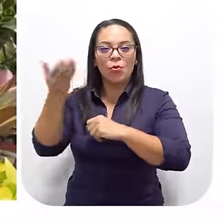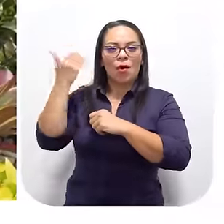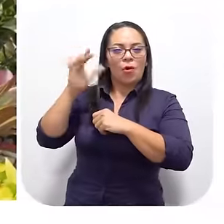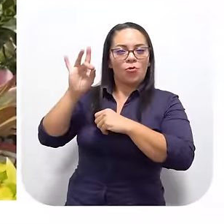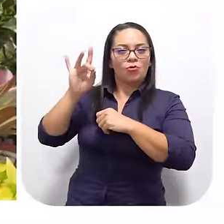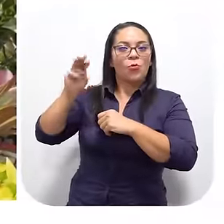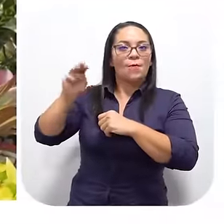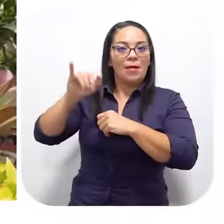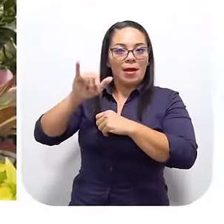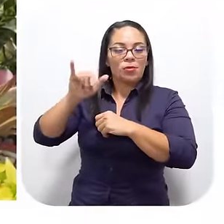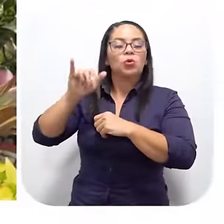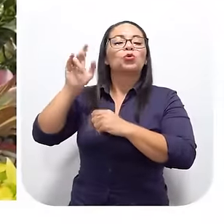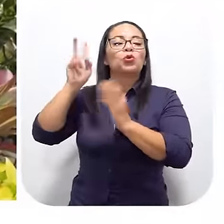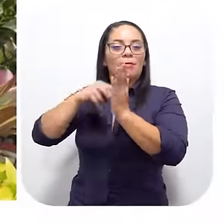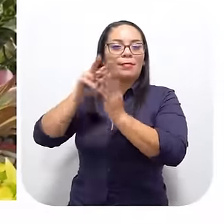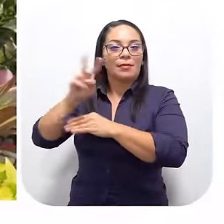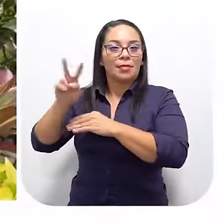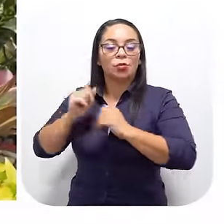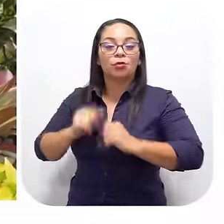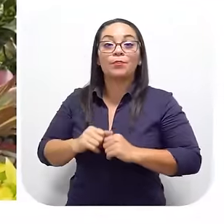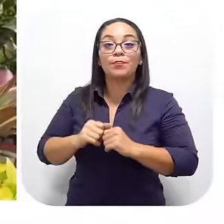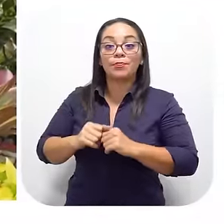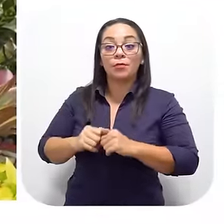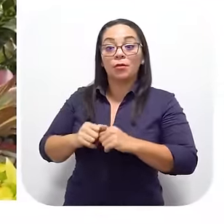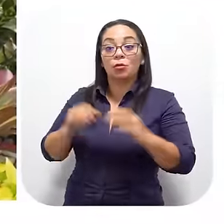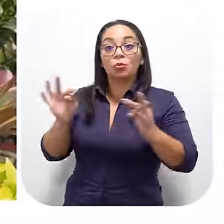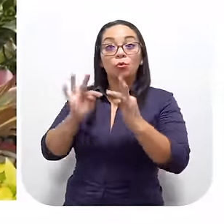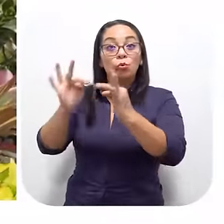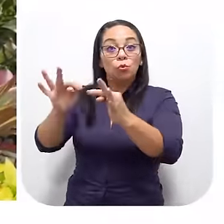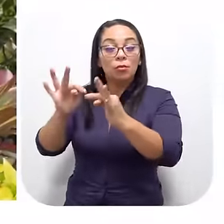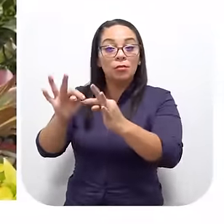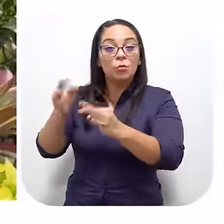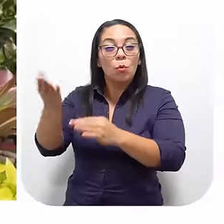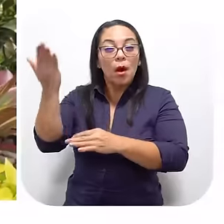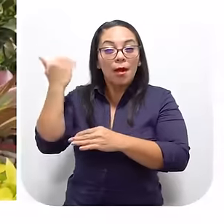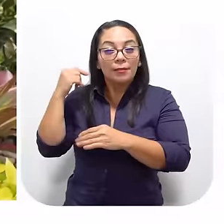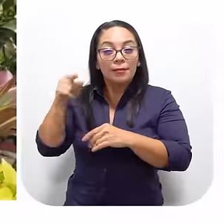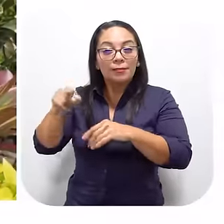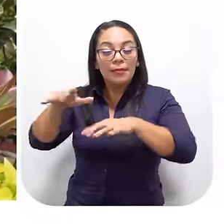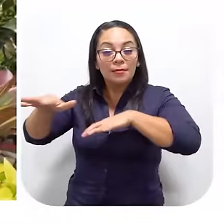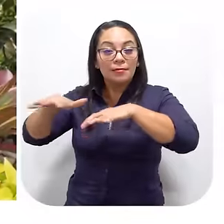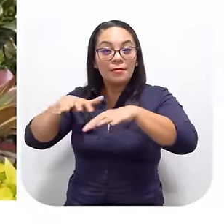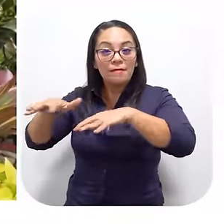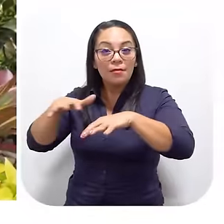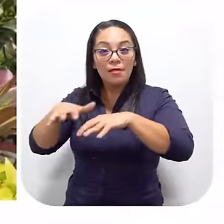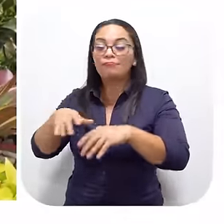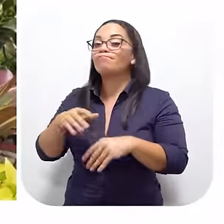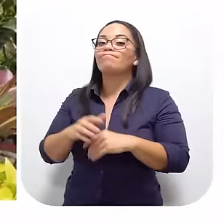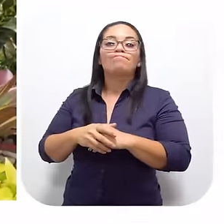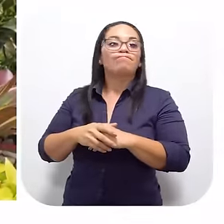a la administración El 8 de mayo Del año 2022 El turismo No era Una